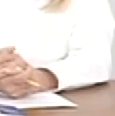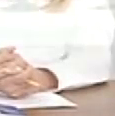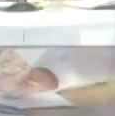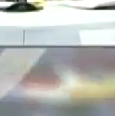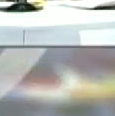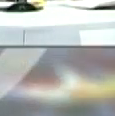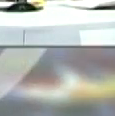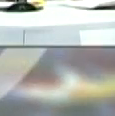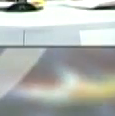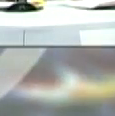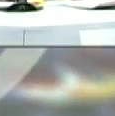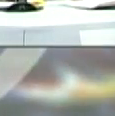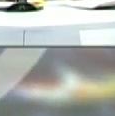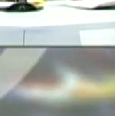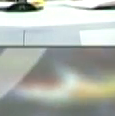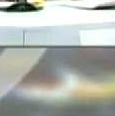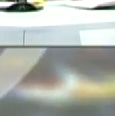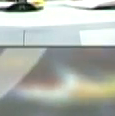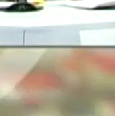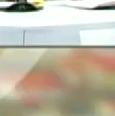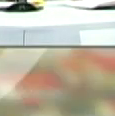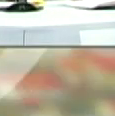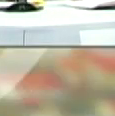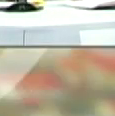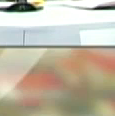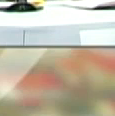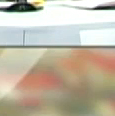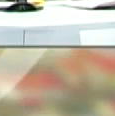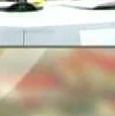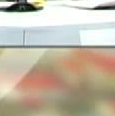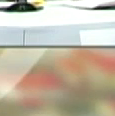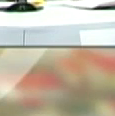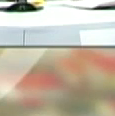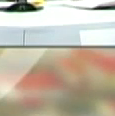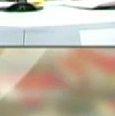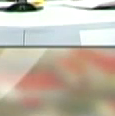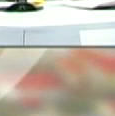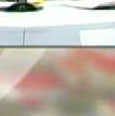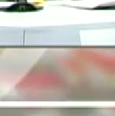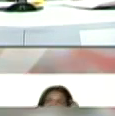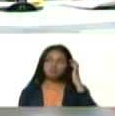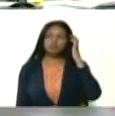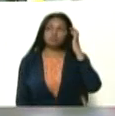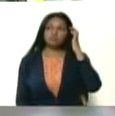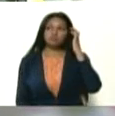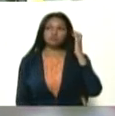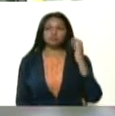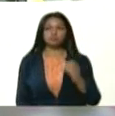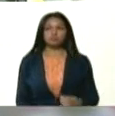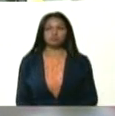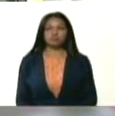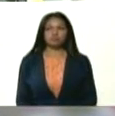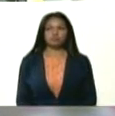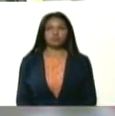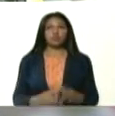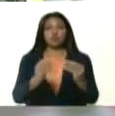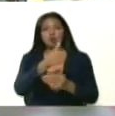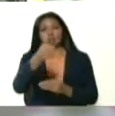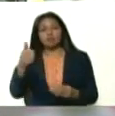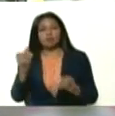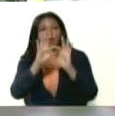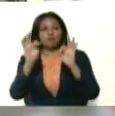online, a través de la teleeducación, a través de todos estos